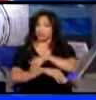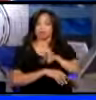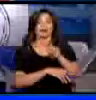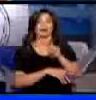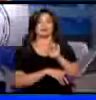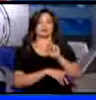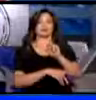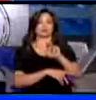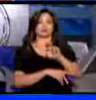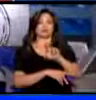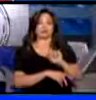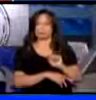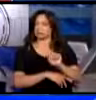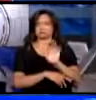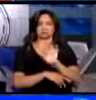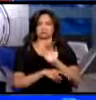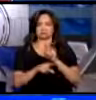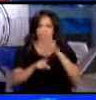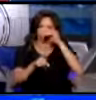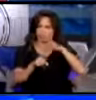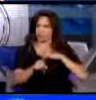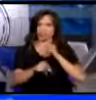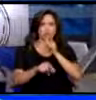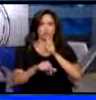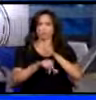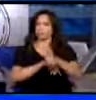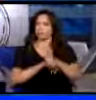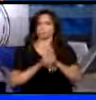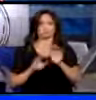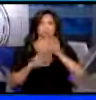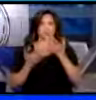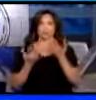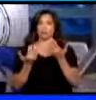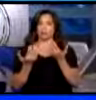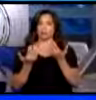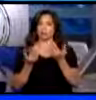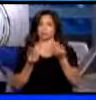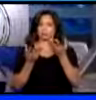Vámonos con Keryn Antigua en la sede de la Policía Nacional. Keryn.